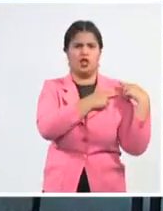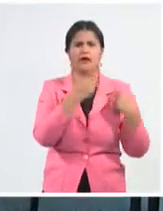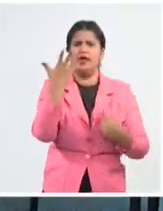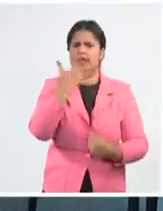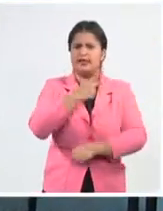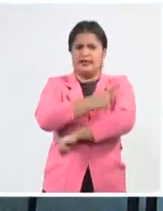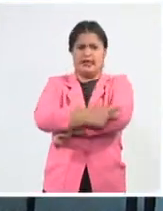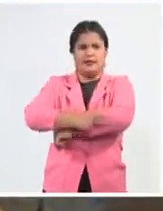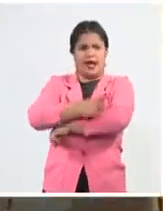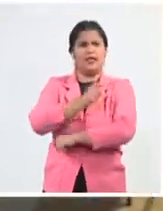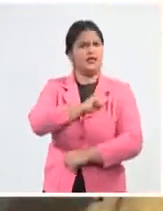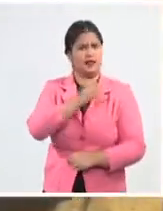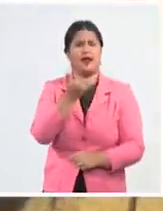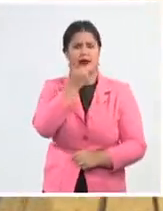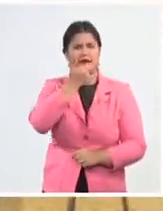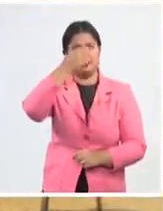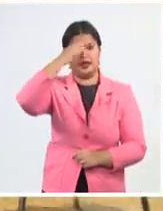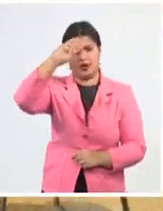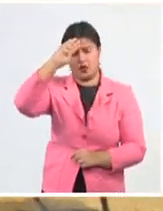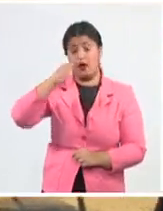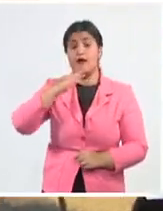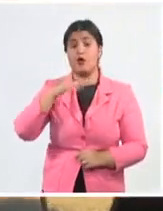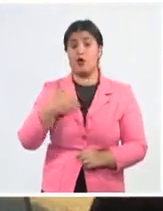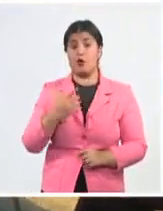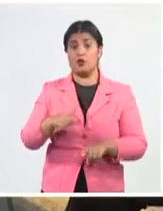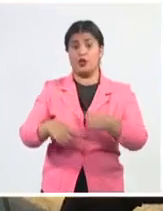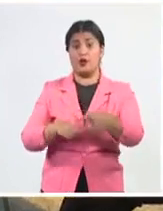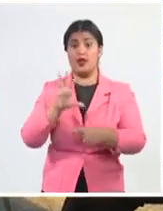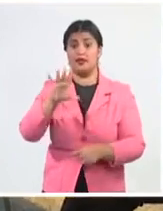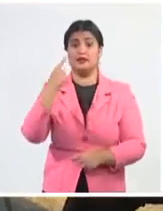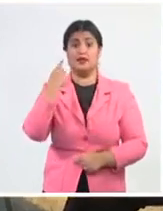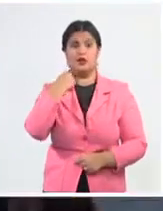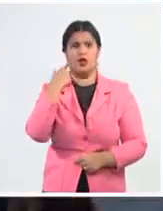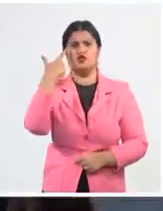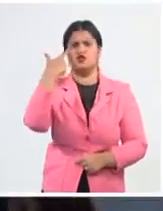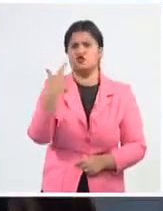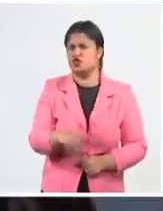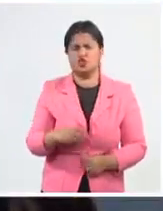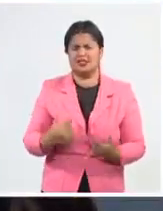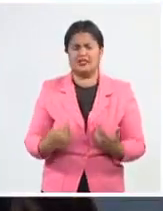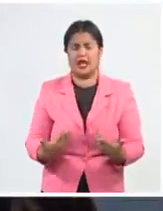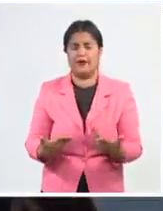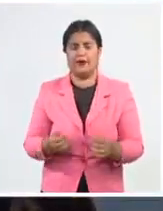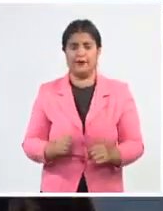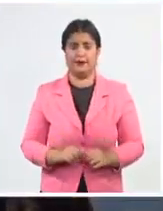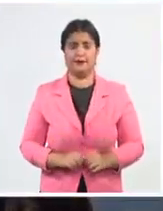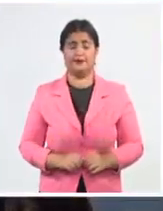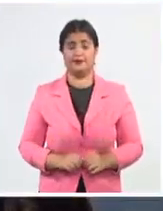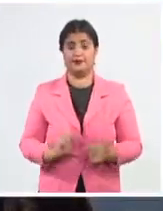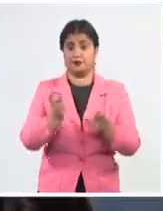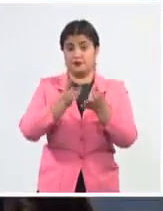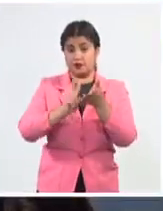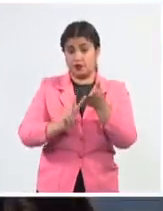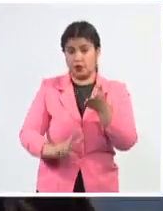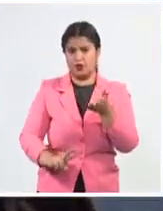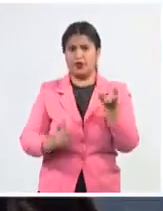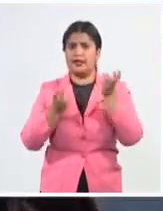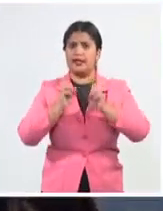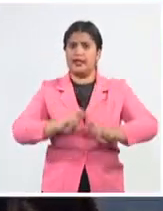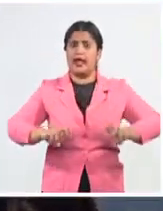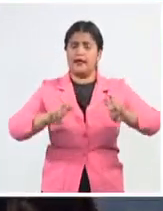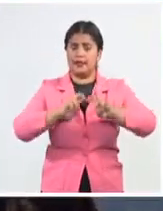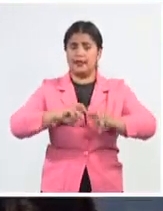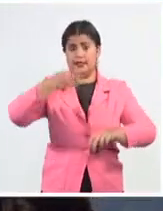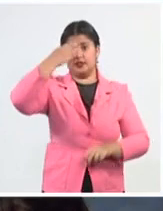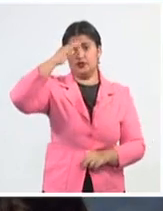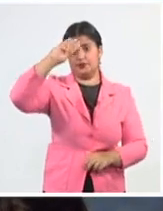como después de cinco años, no se puede identificar. Cuando uno lee la investigación cubana